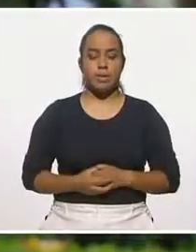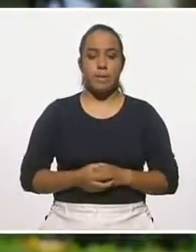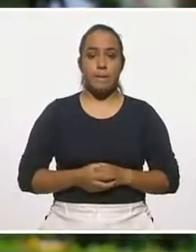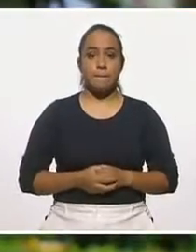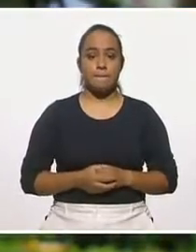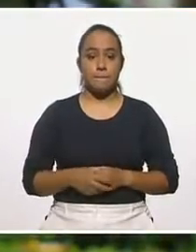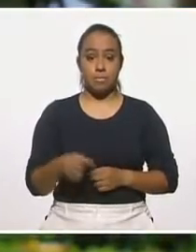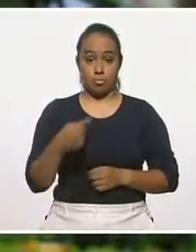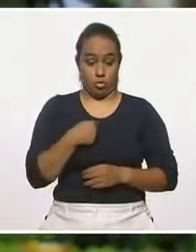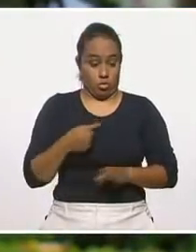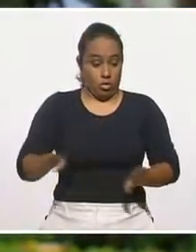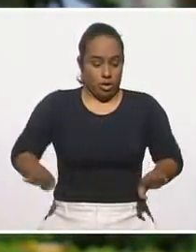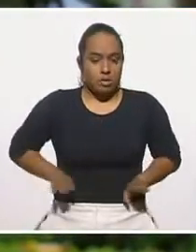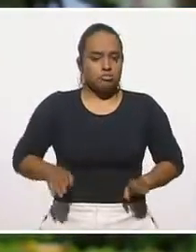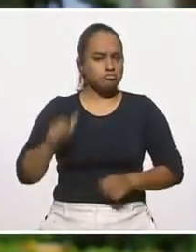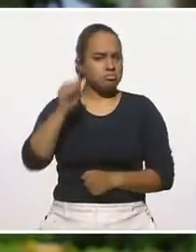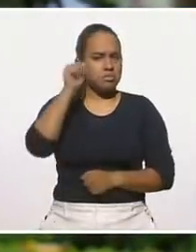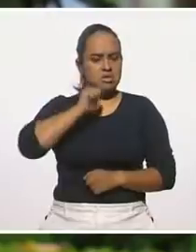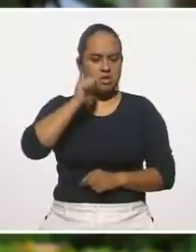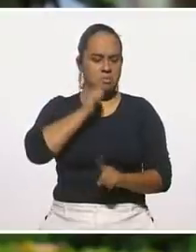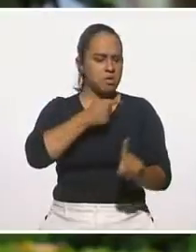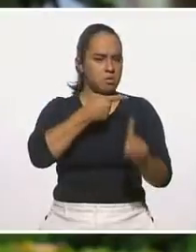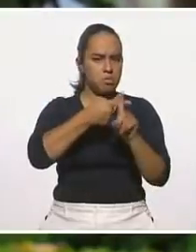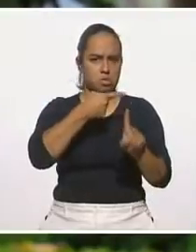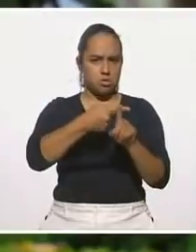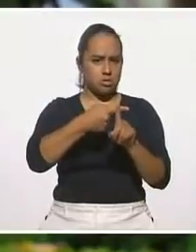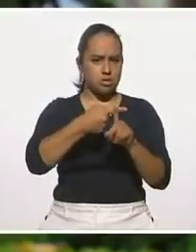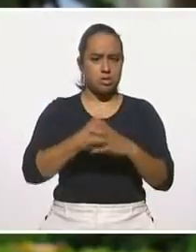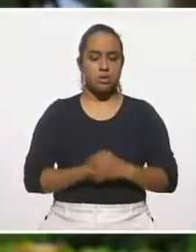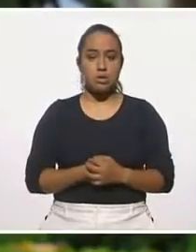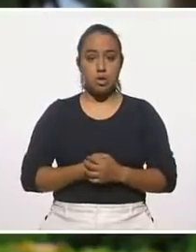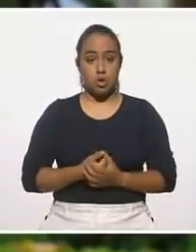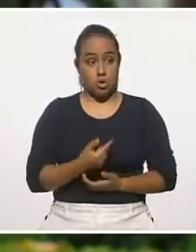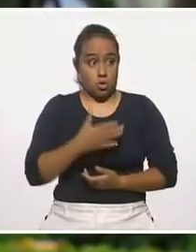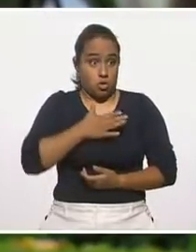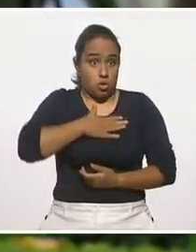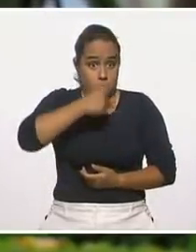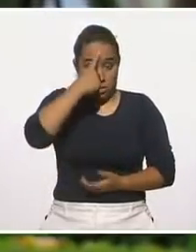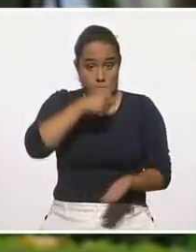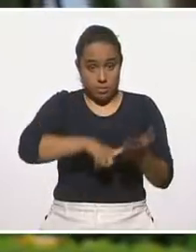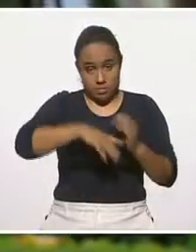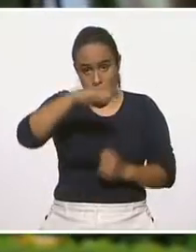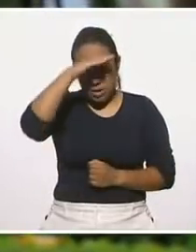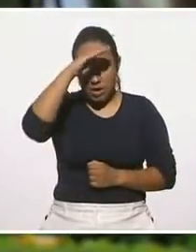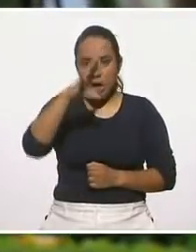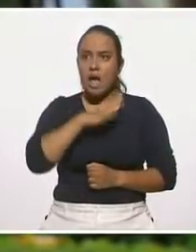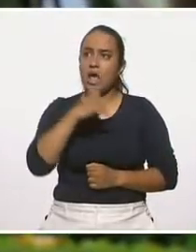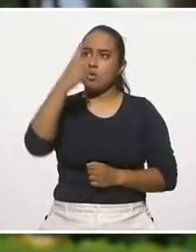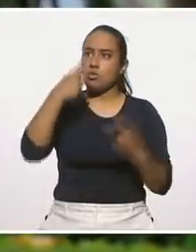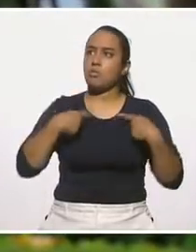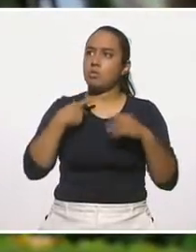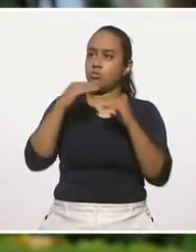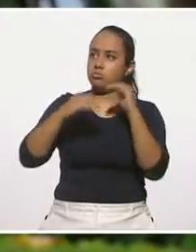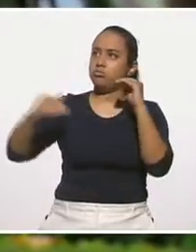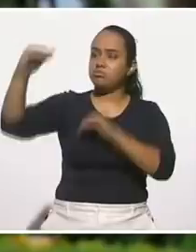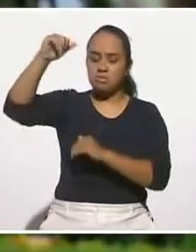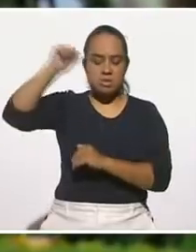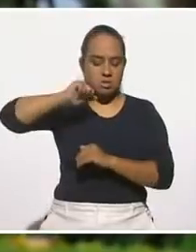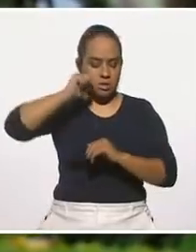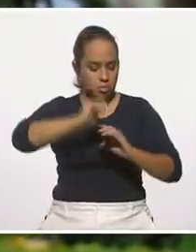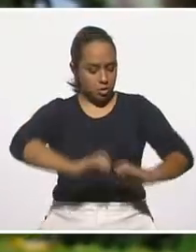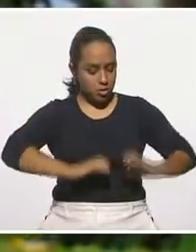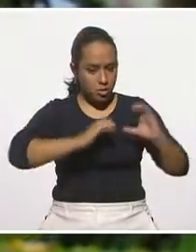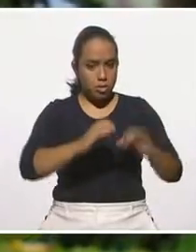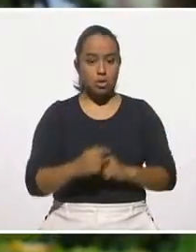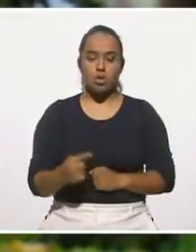Mi actitud siempre ha sido positiva ante todo. Mi creencia, yo sé que hay un ser supremo que nos cuida, yo